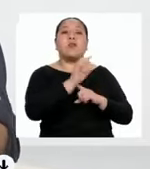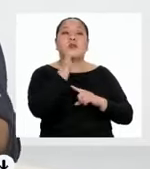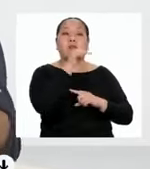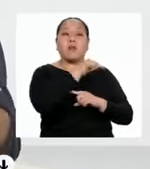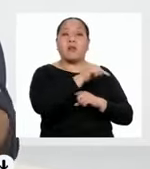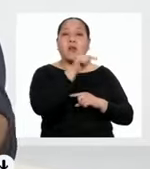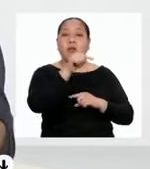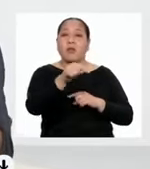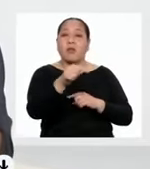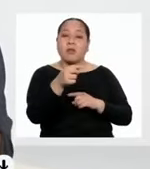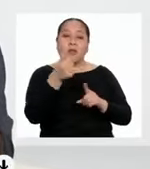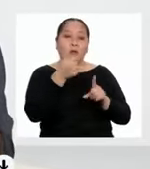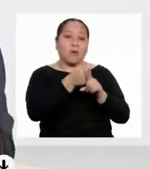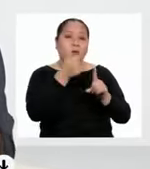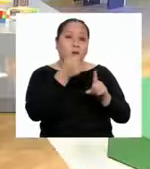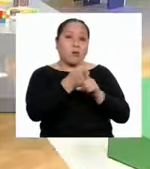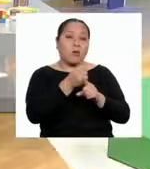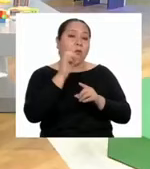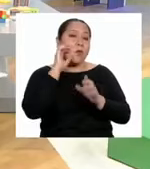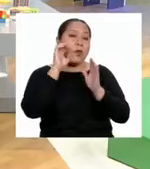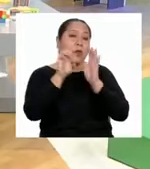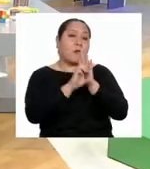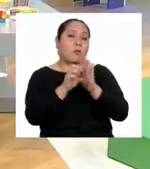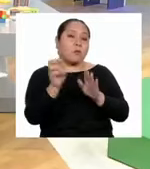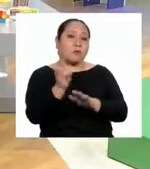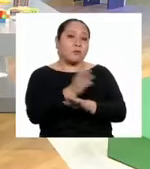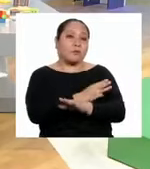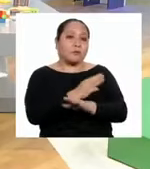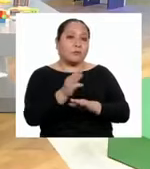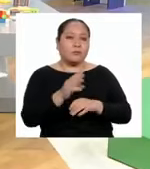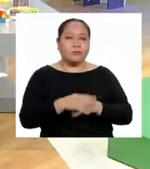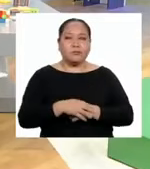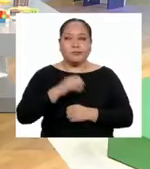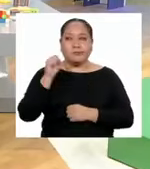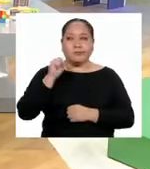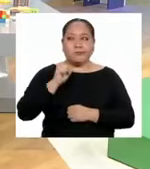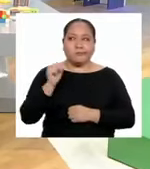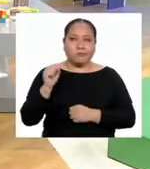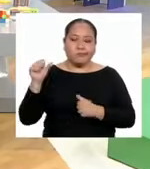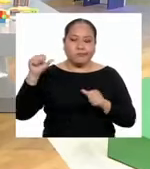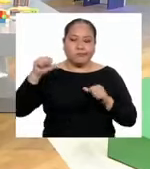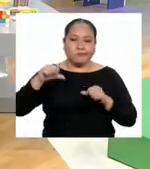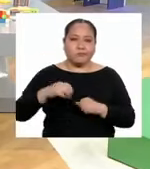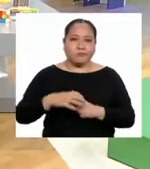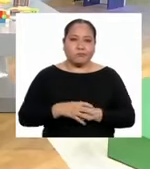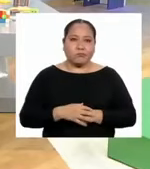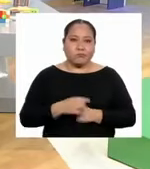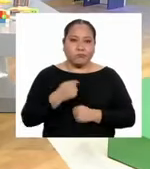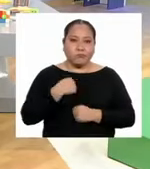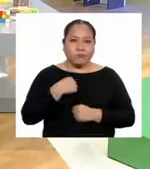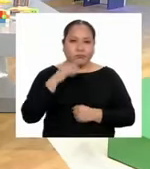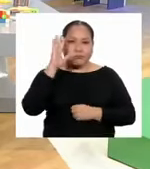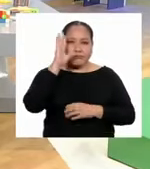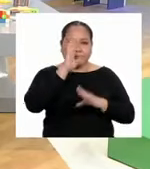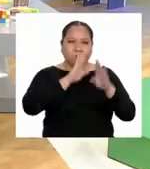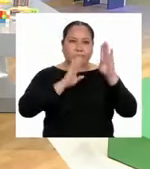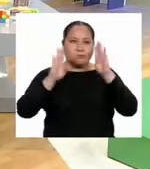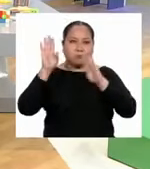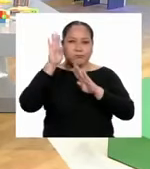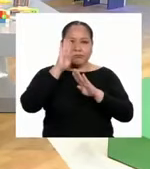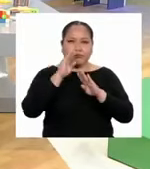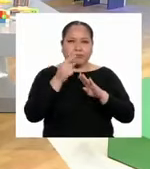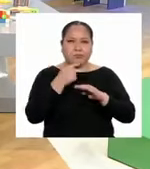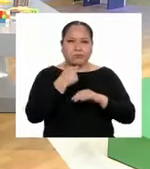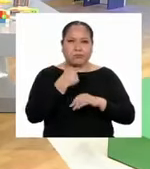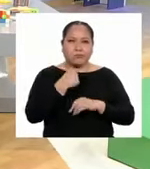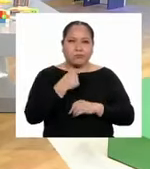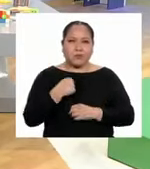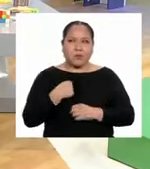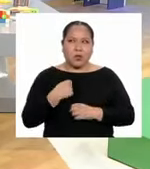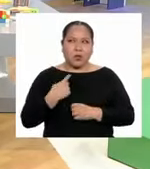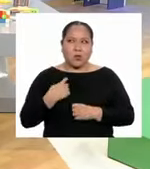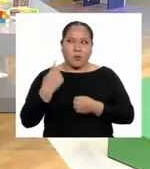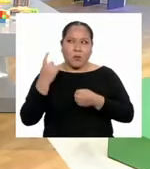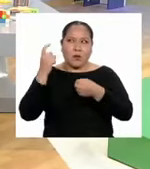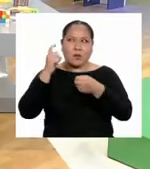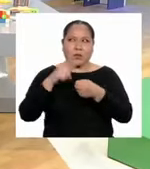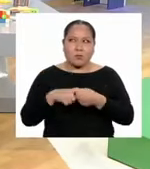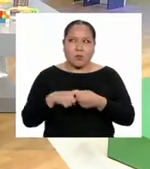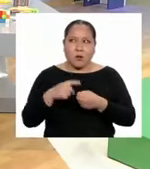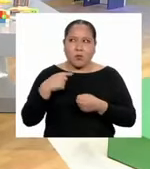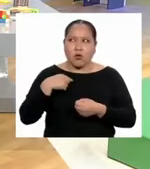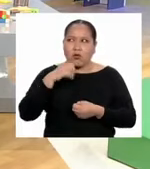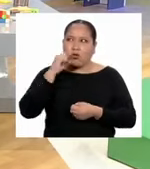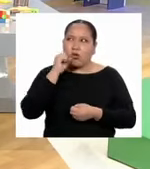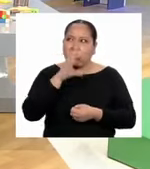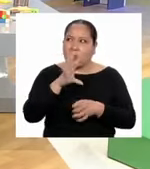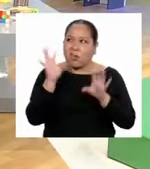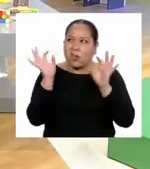lugar como la música. Sí, pues. Nada que ver. Lo que me preocupa, profesora, es si soy cómplice por no haber